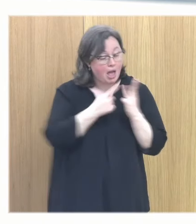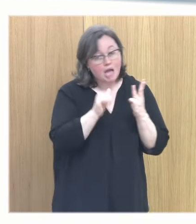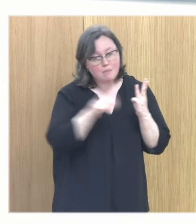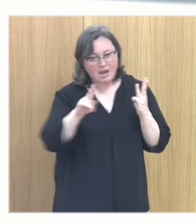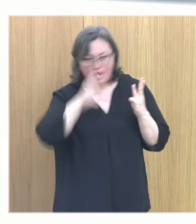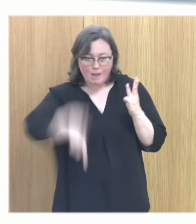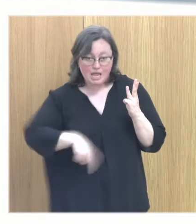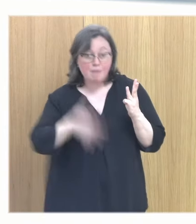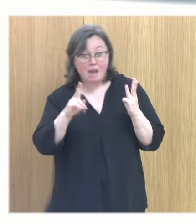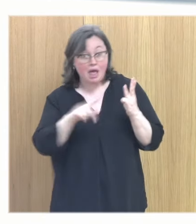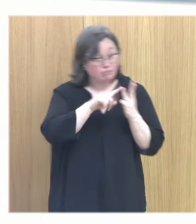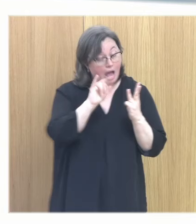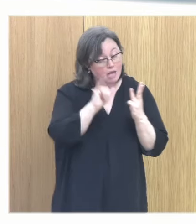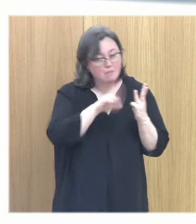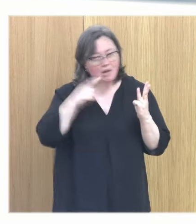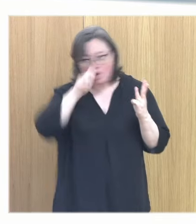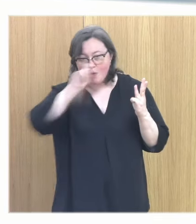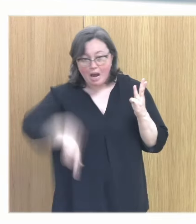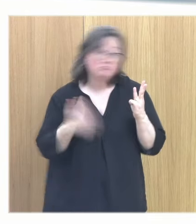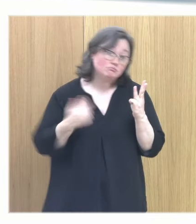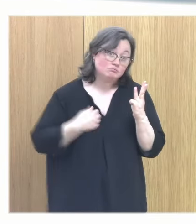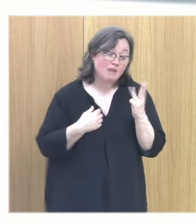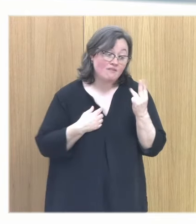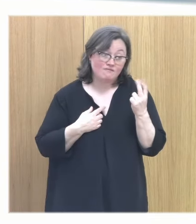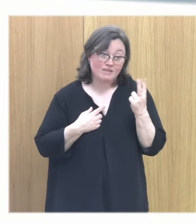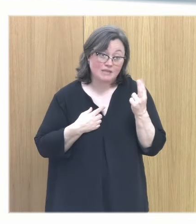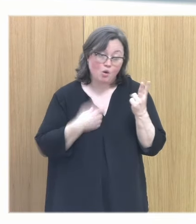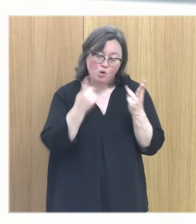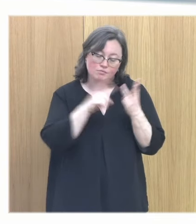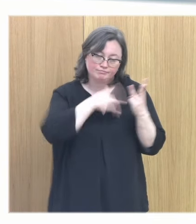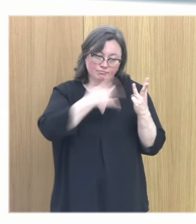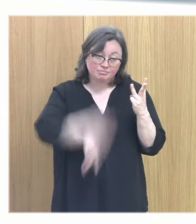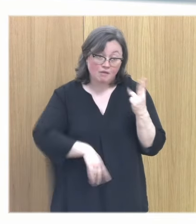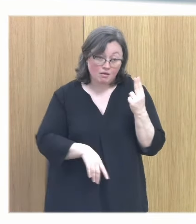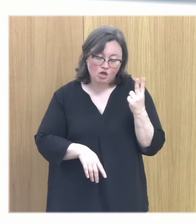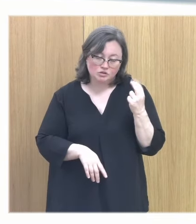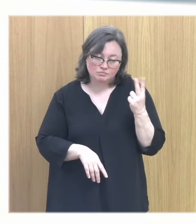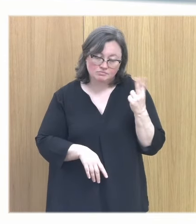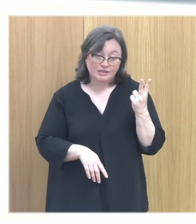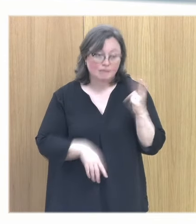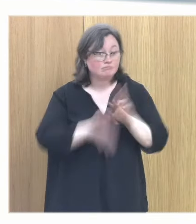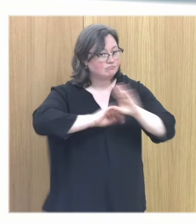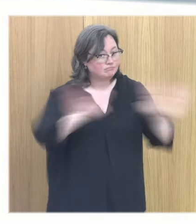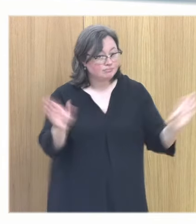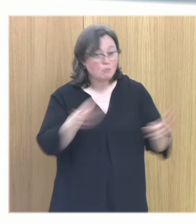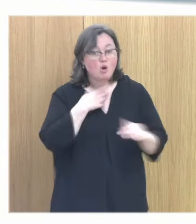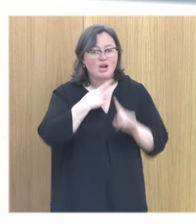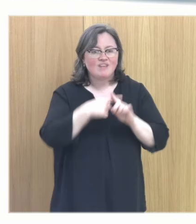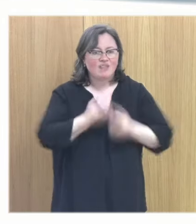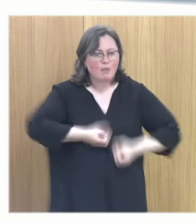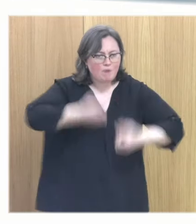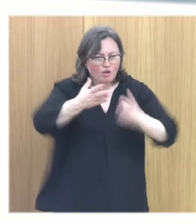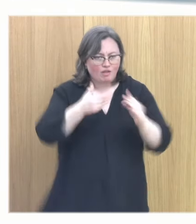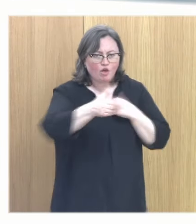pareja y si me cuelas a tu pareja no me cuelas a tu madre necesito dos más te cuelo uno pero no dos porque el nivel de proyección